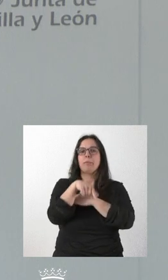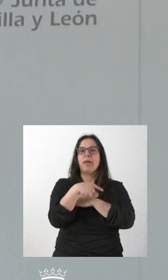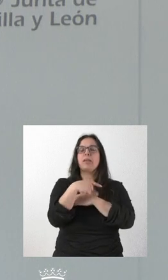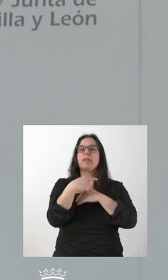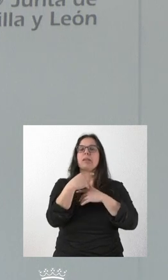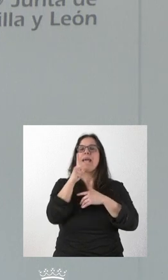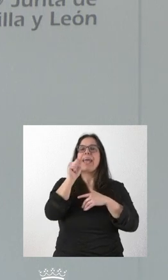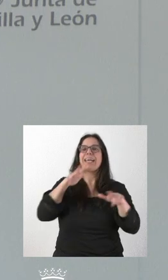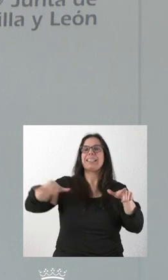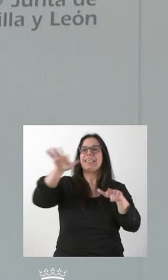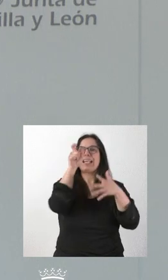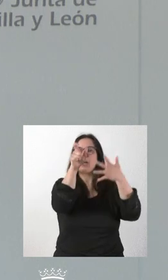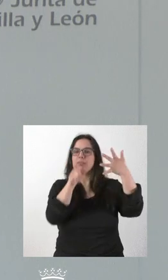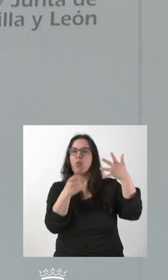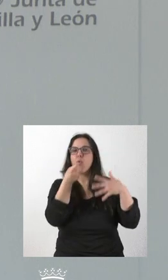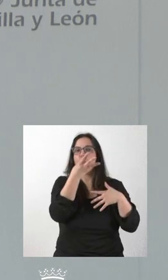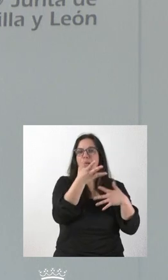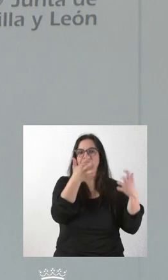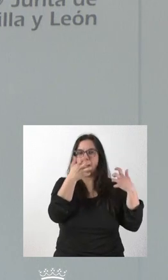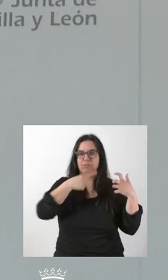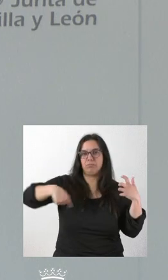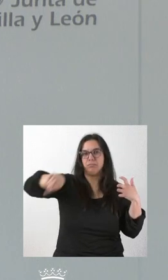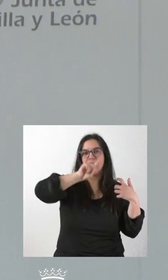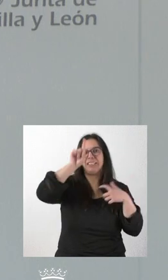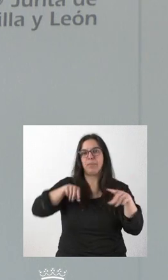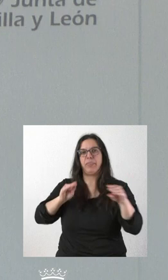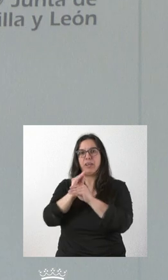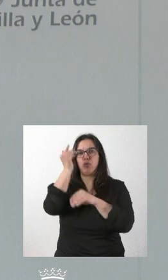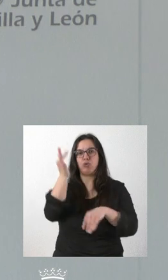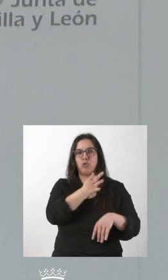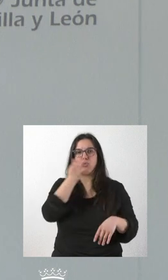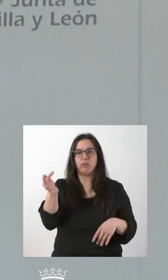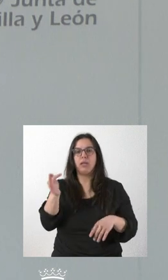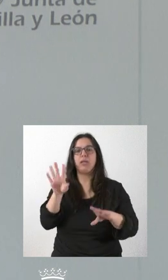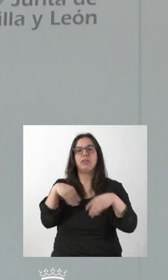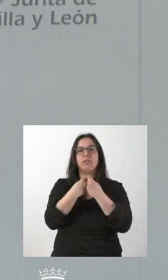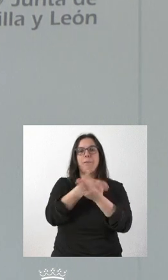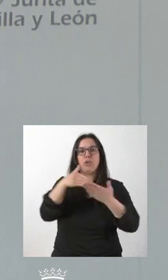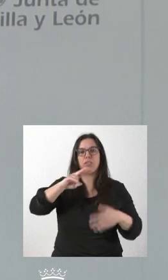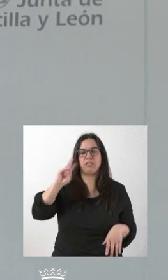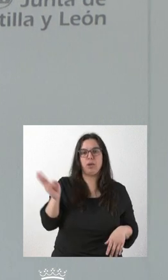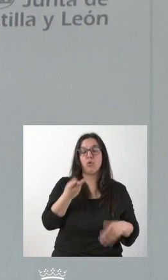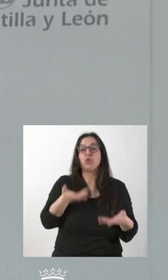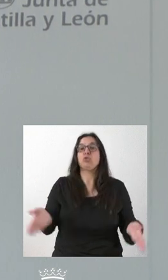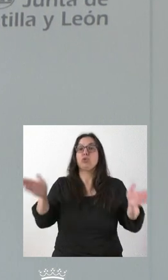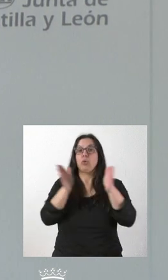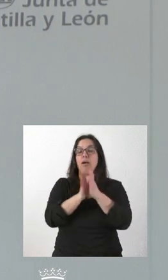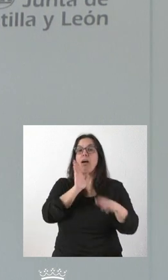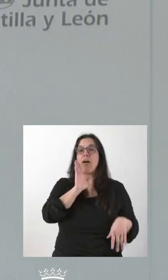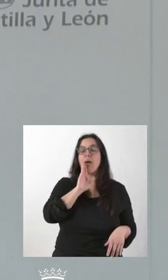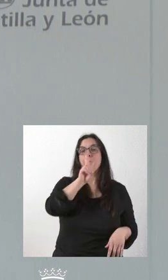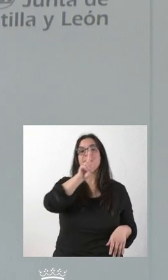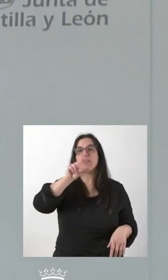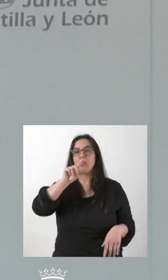de hectáreas de regadío beneficiarias, así como la inversión total en millones de euros. El importe global, como les digo, es de